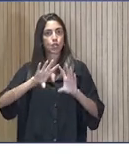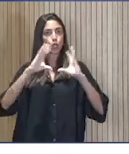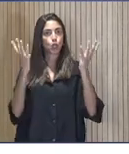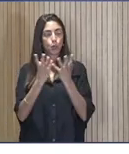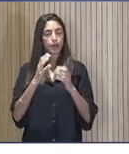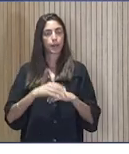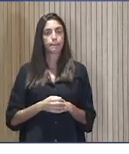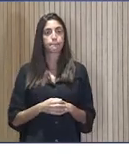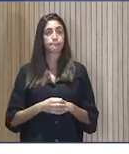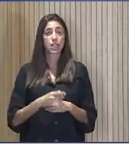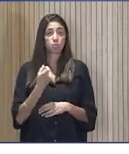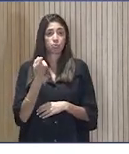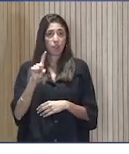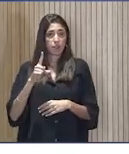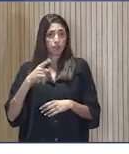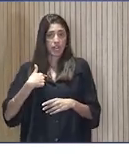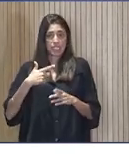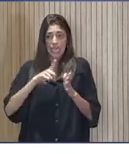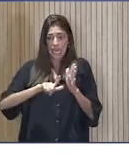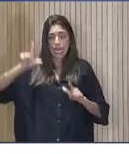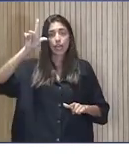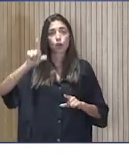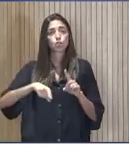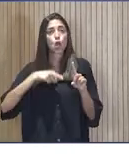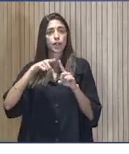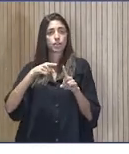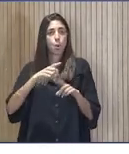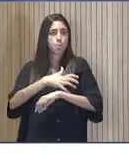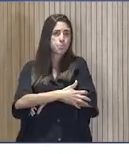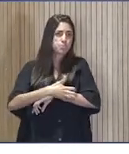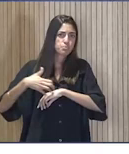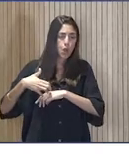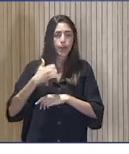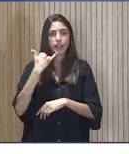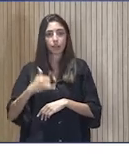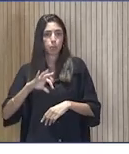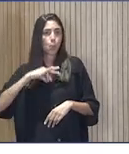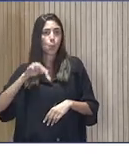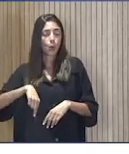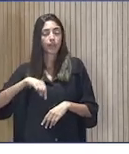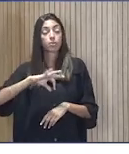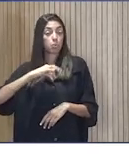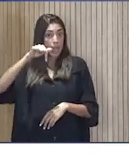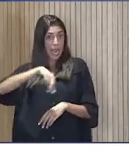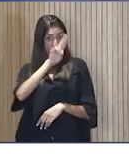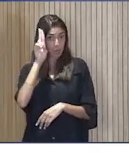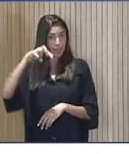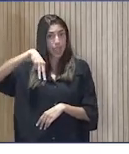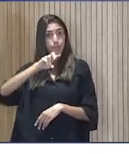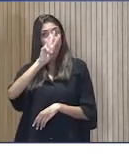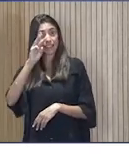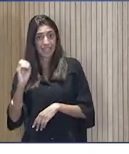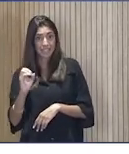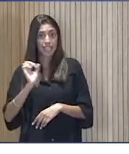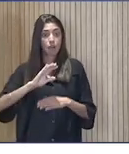No hace falta irse muy lejos para ver pobreza energética, seguramente al otro lado de la M30, ya empezaríamos a verla, o incluso dentro.